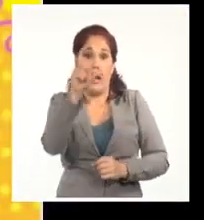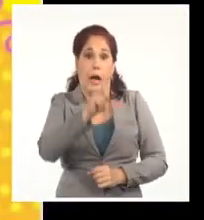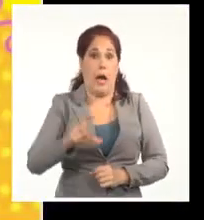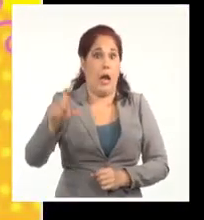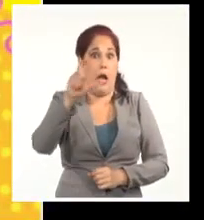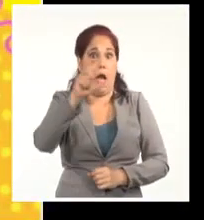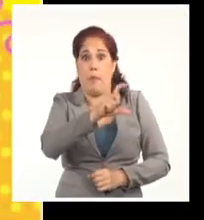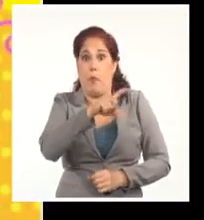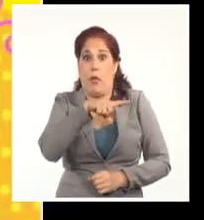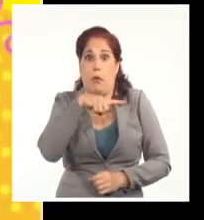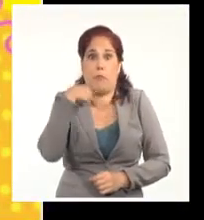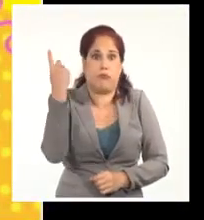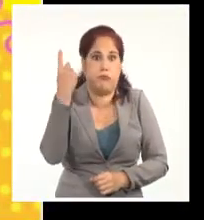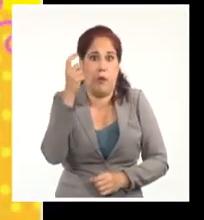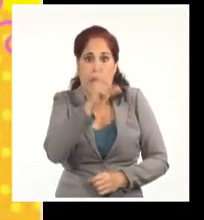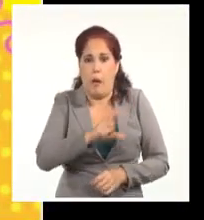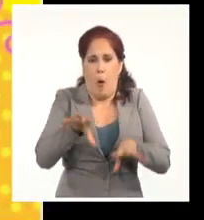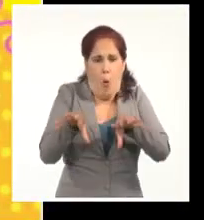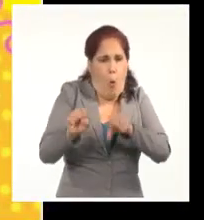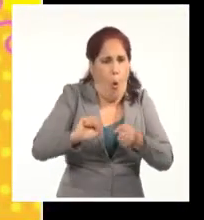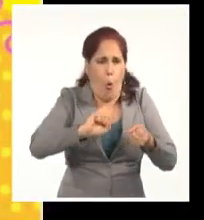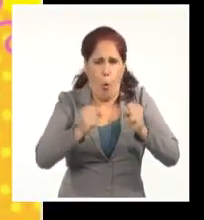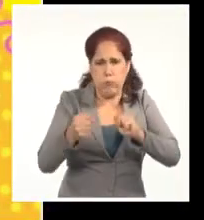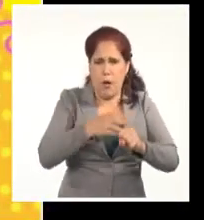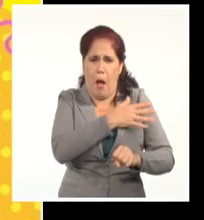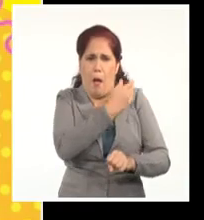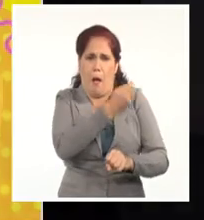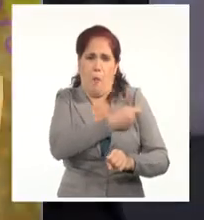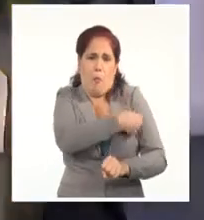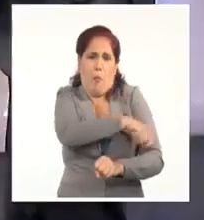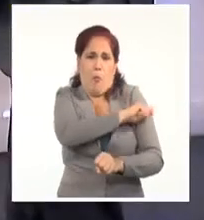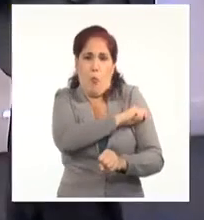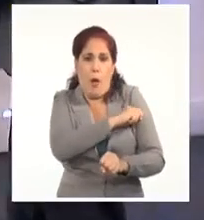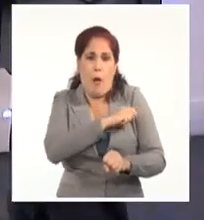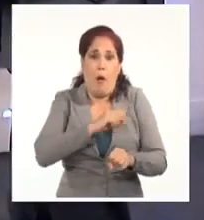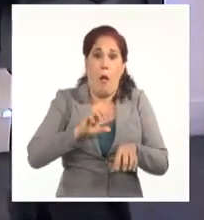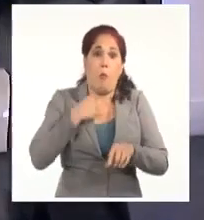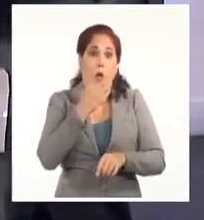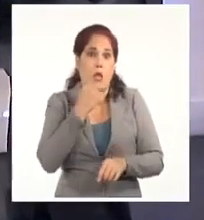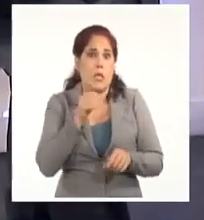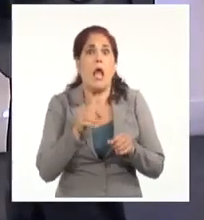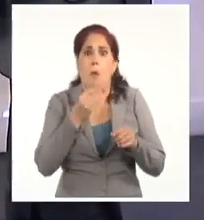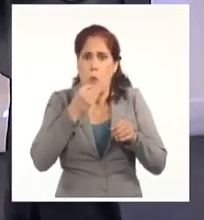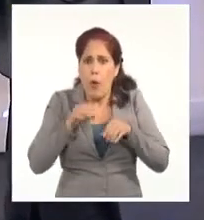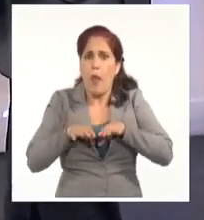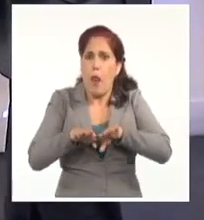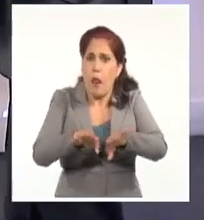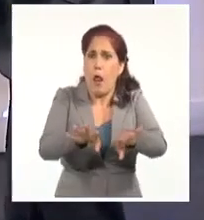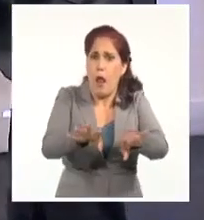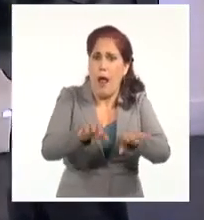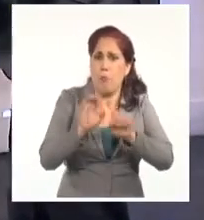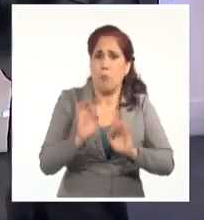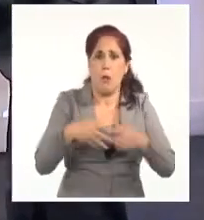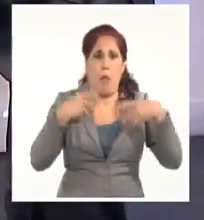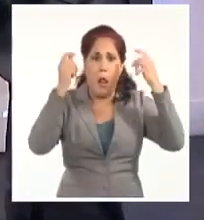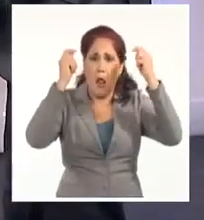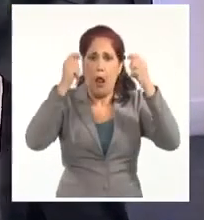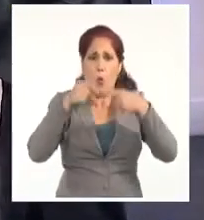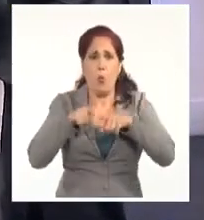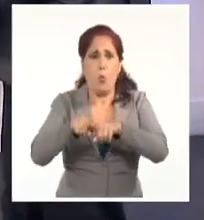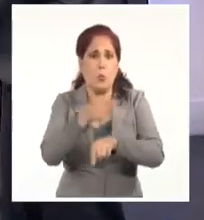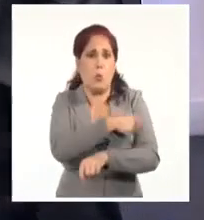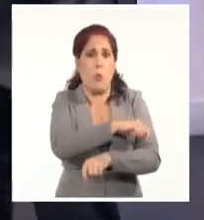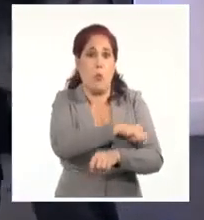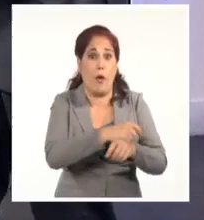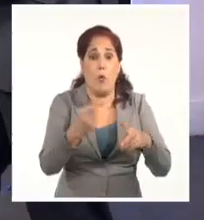este usuario. Tomó el control del pueblo y los policías se unieron. Ya las tropas están con ellos. Es